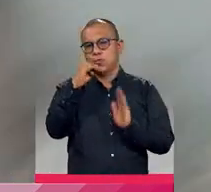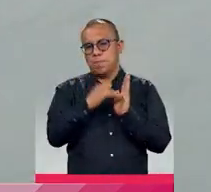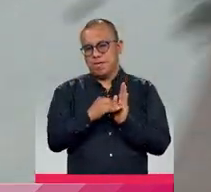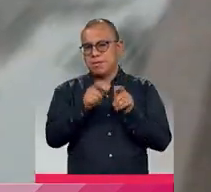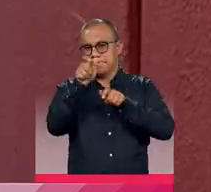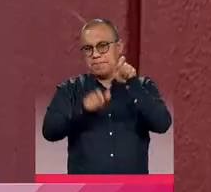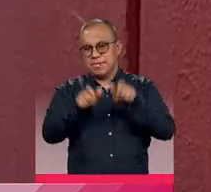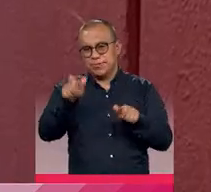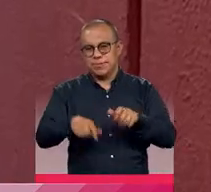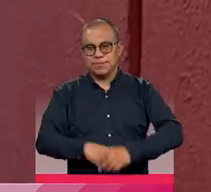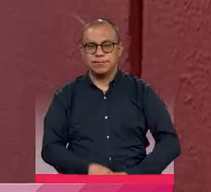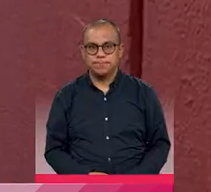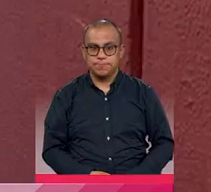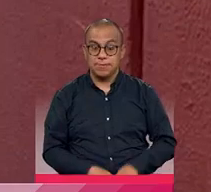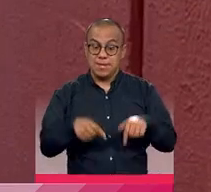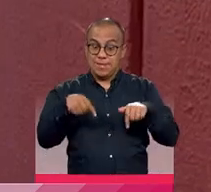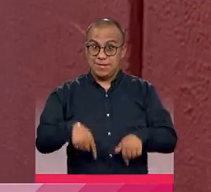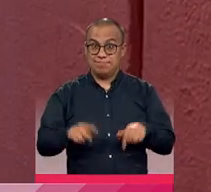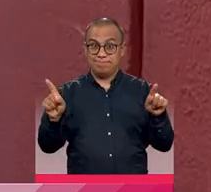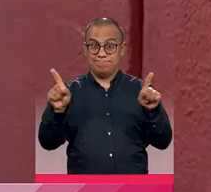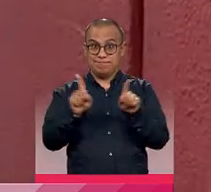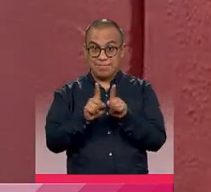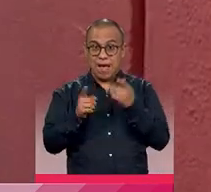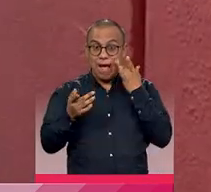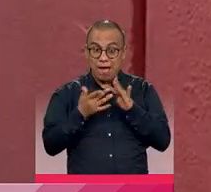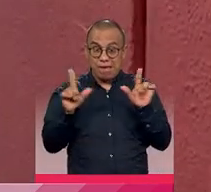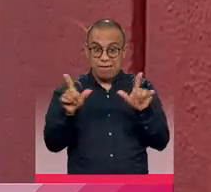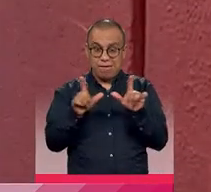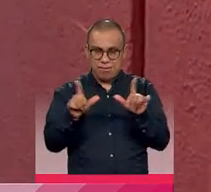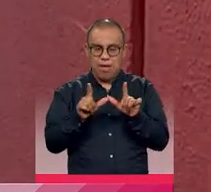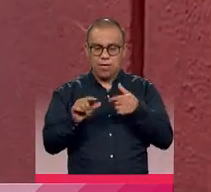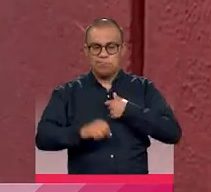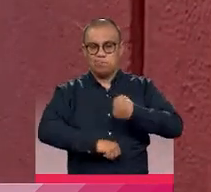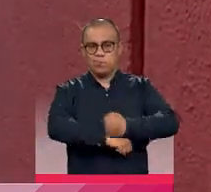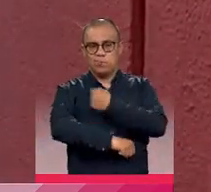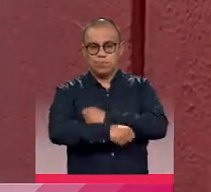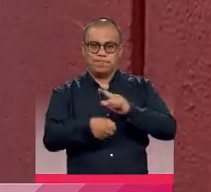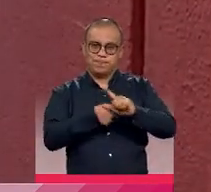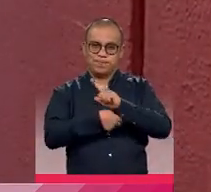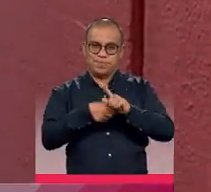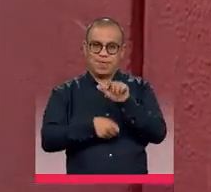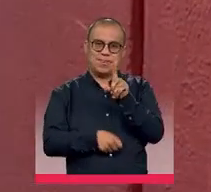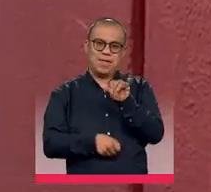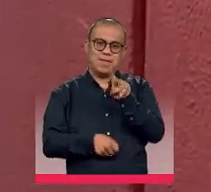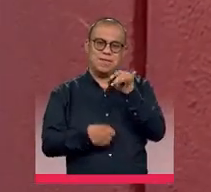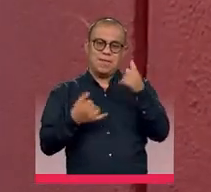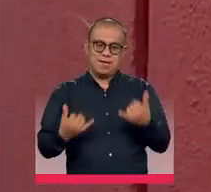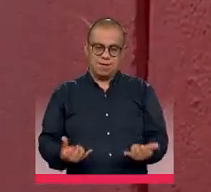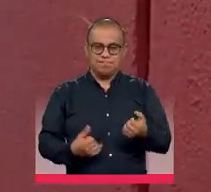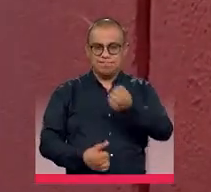personas. Este fue un informe desde la localidad de Suba, Dayana Fonseca para Noticias Capital.